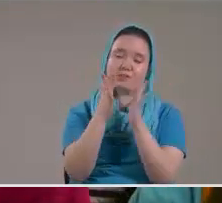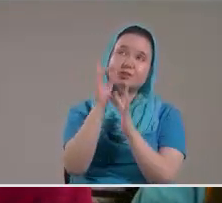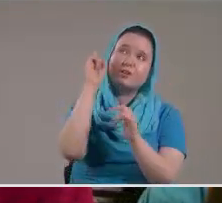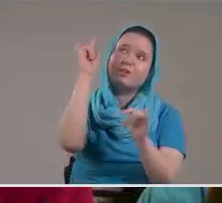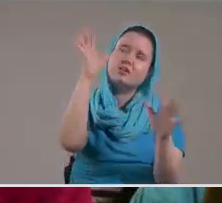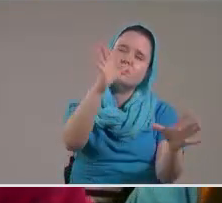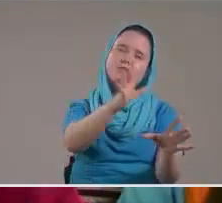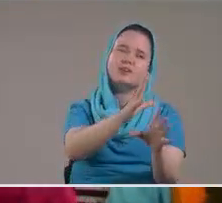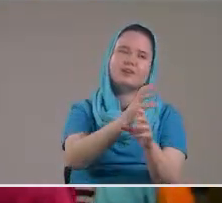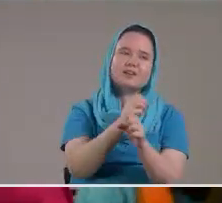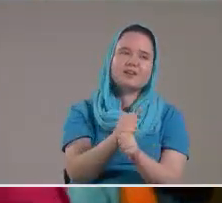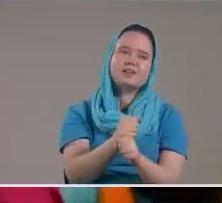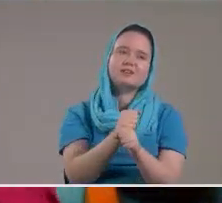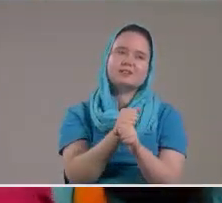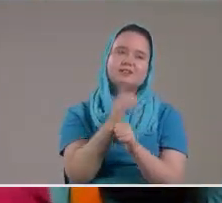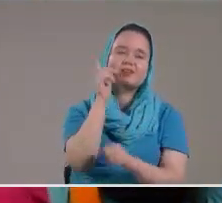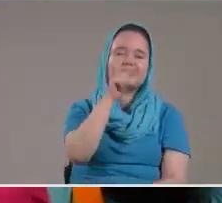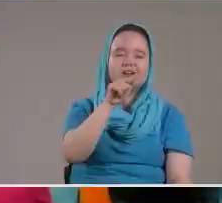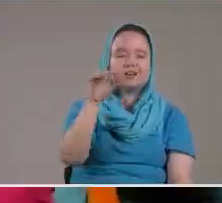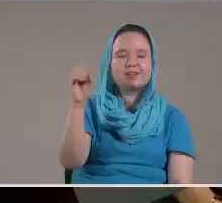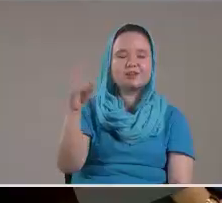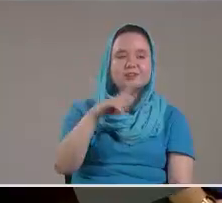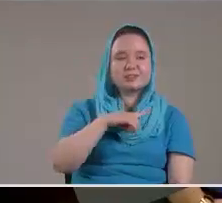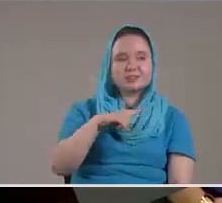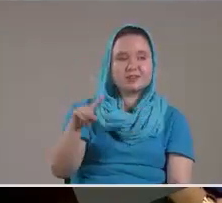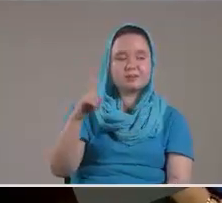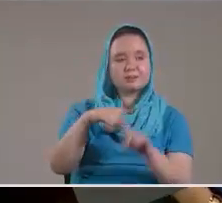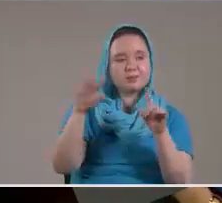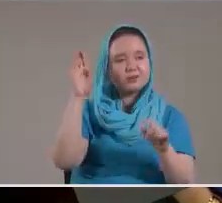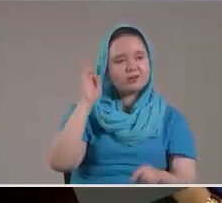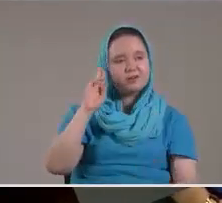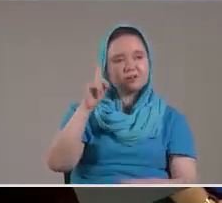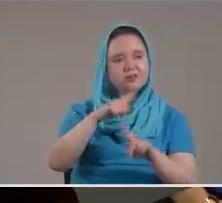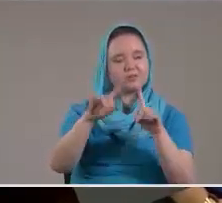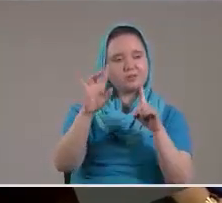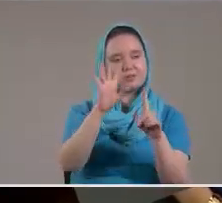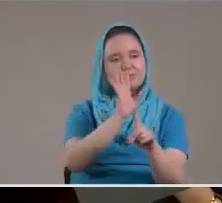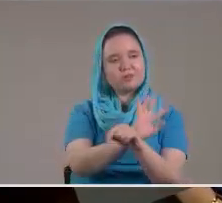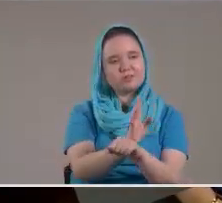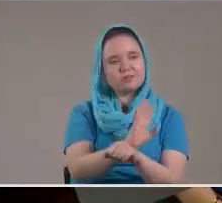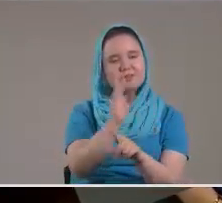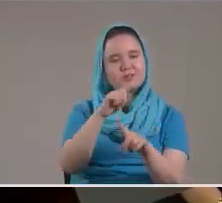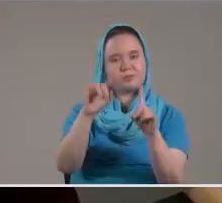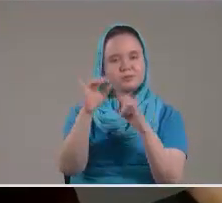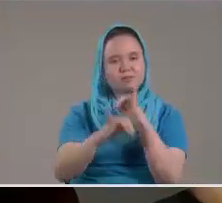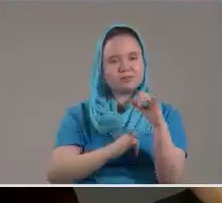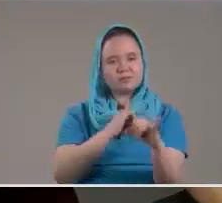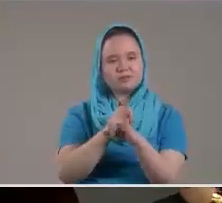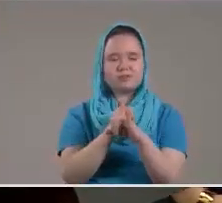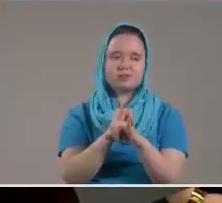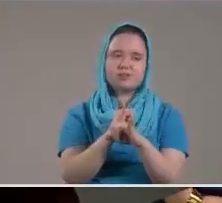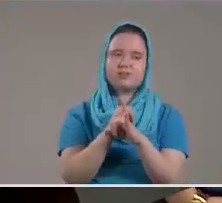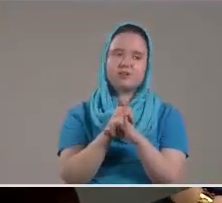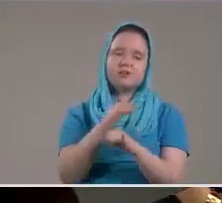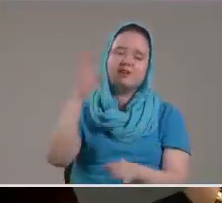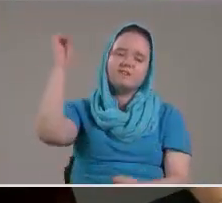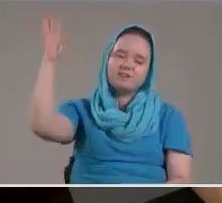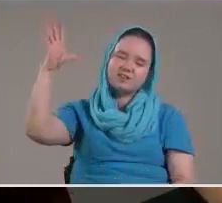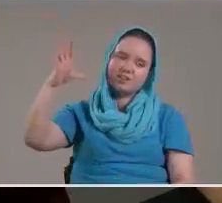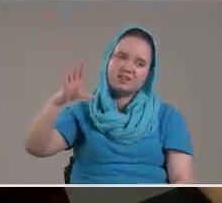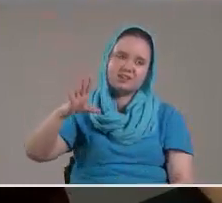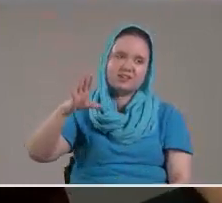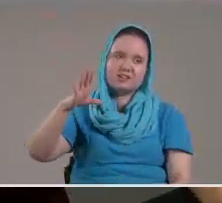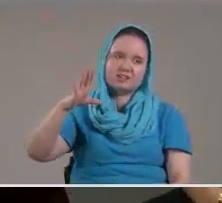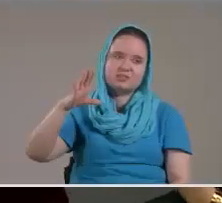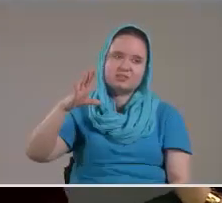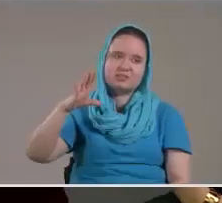alcances Tú Aquellos que están Por radio Por internet O por otros Medios Bendíceles